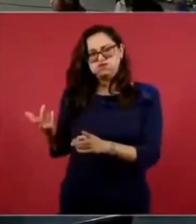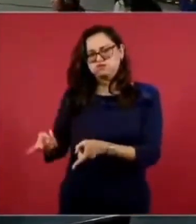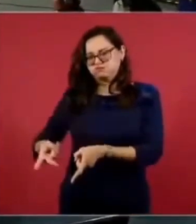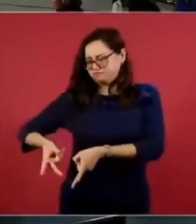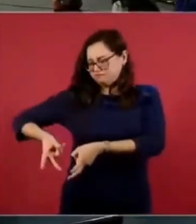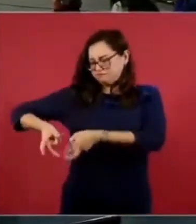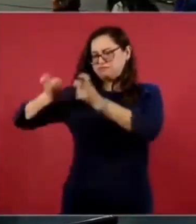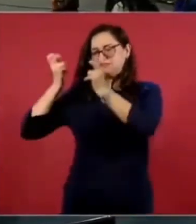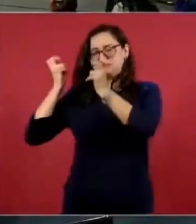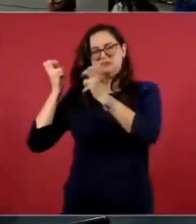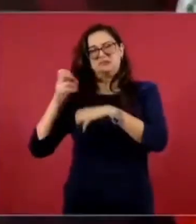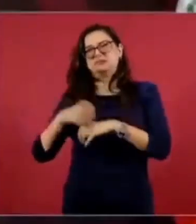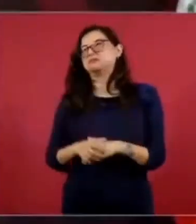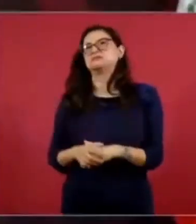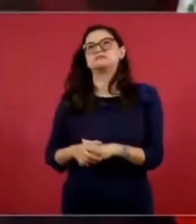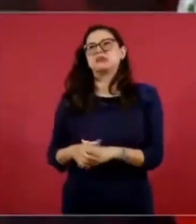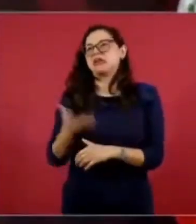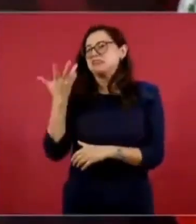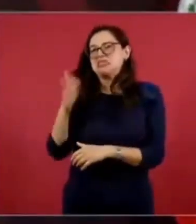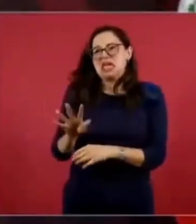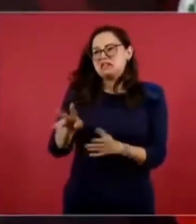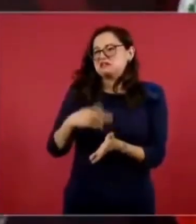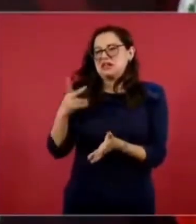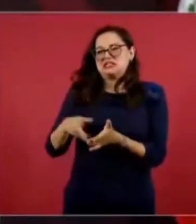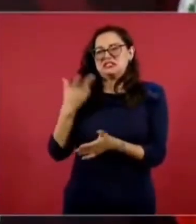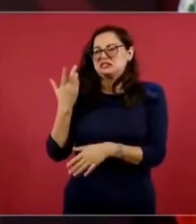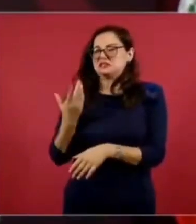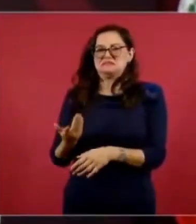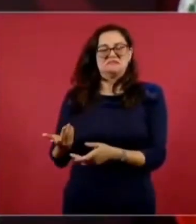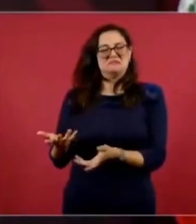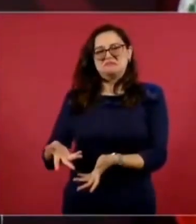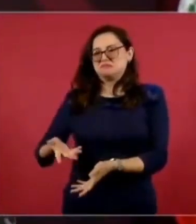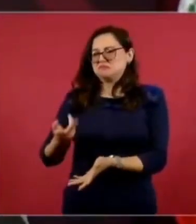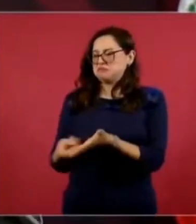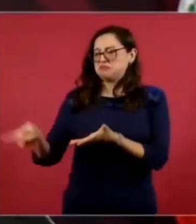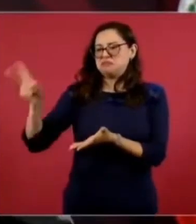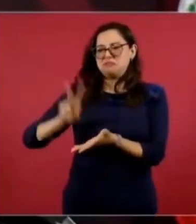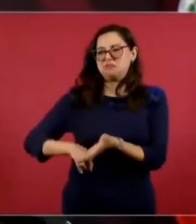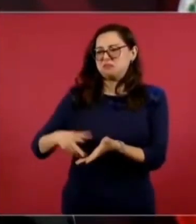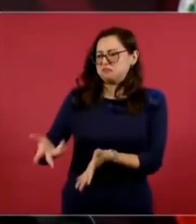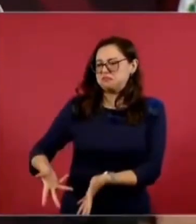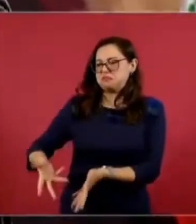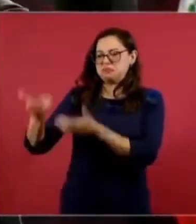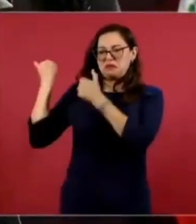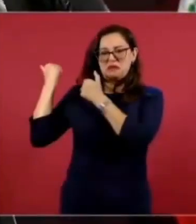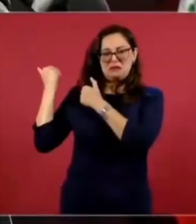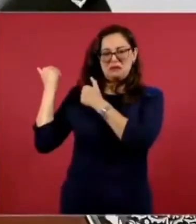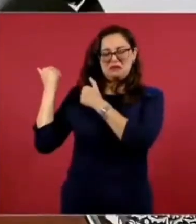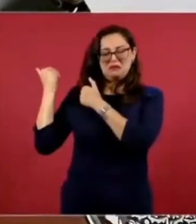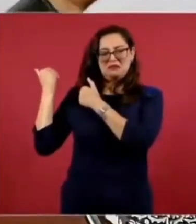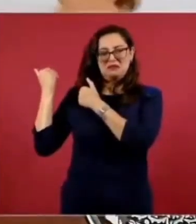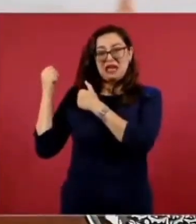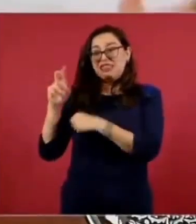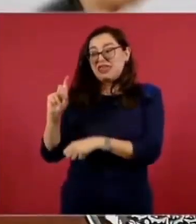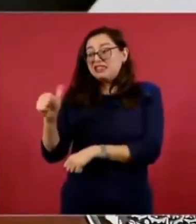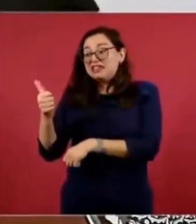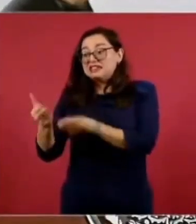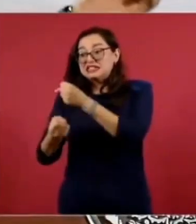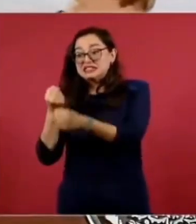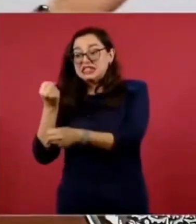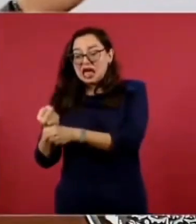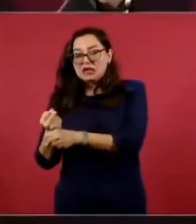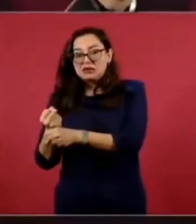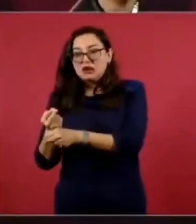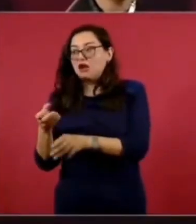tres, cuatro, cinco, diez veces más que lo que se llevaron a España de oro y de